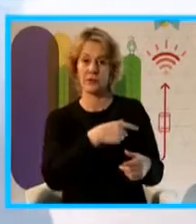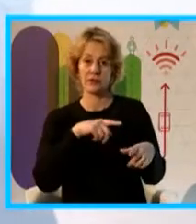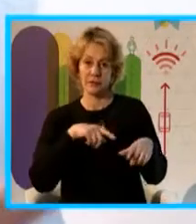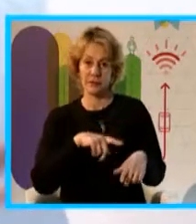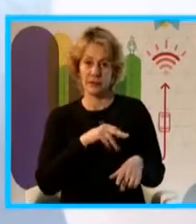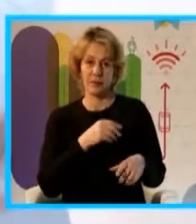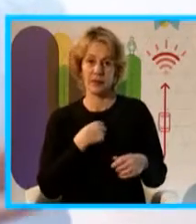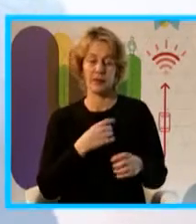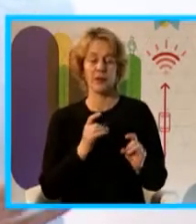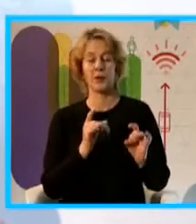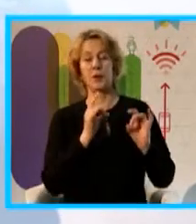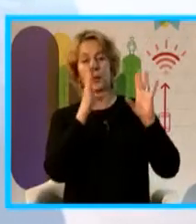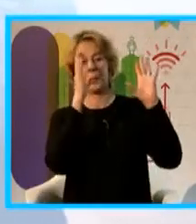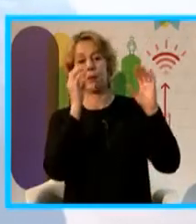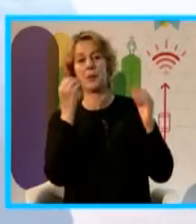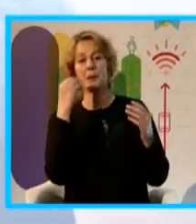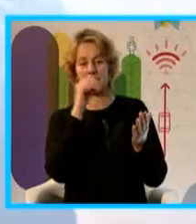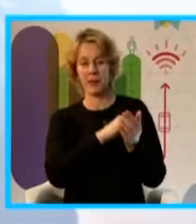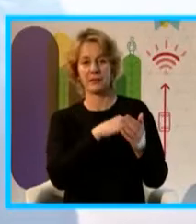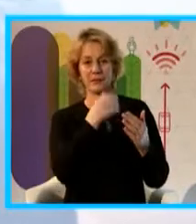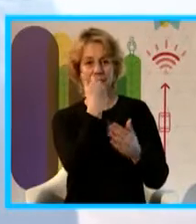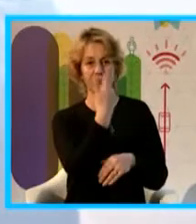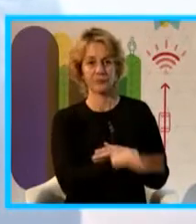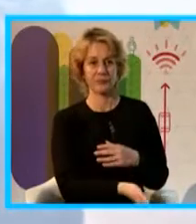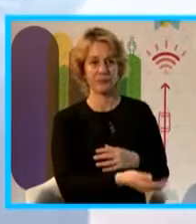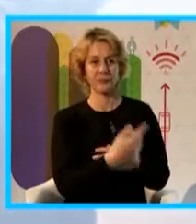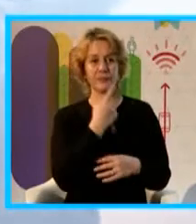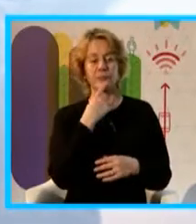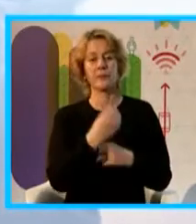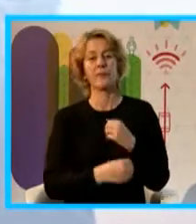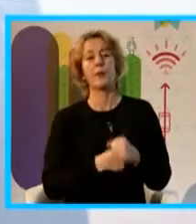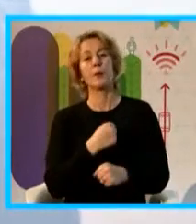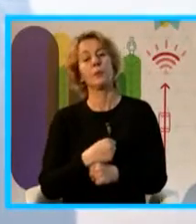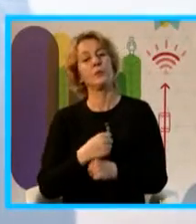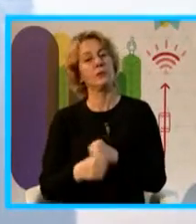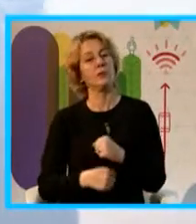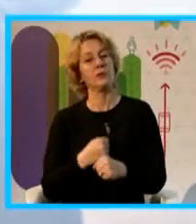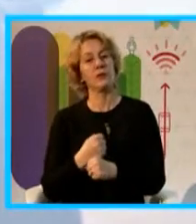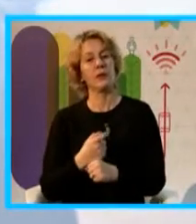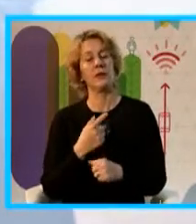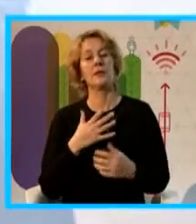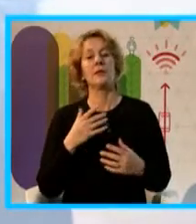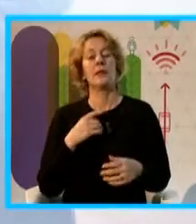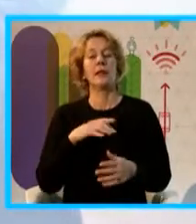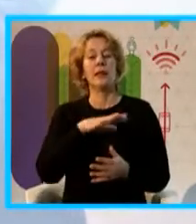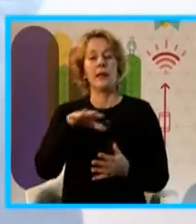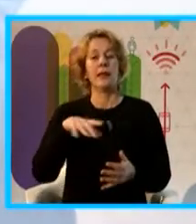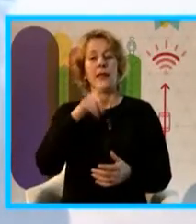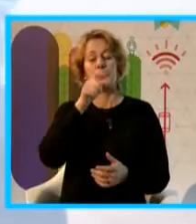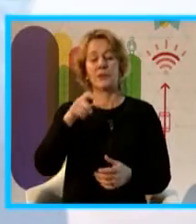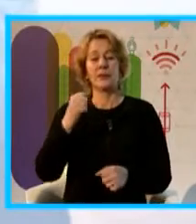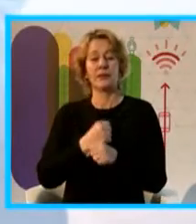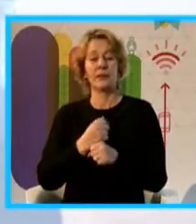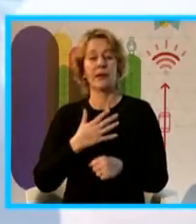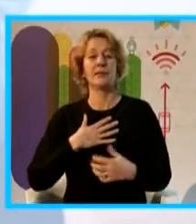paradigma de ruptura de chakras. Hacía muchos años que la gente de salud de la división salud nos